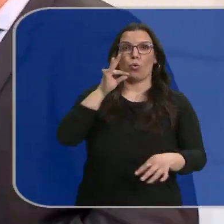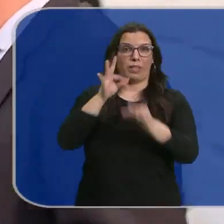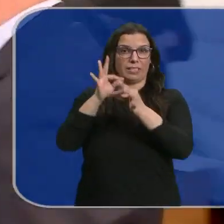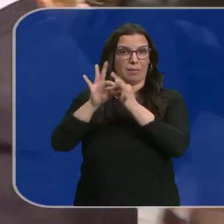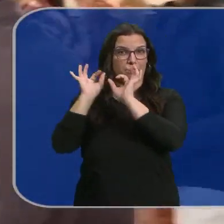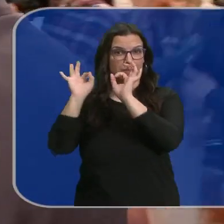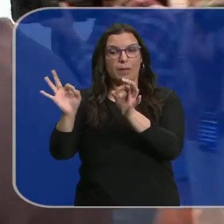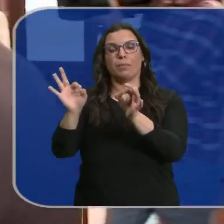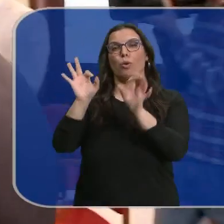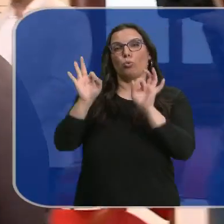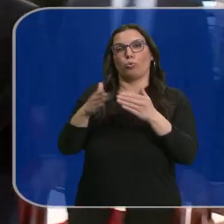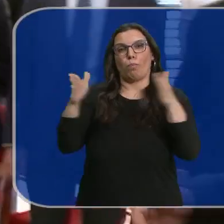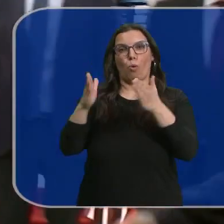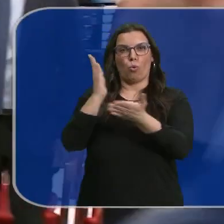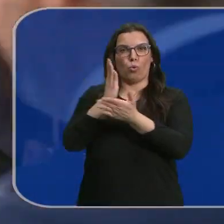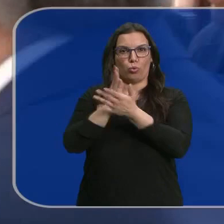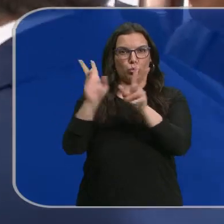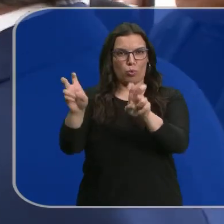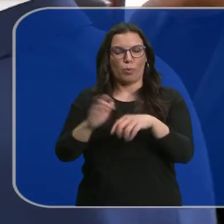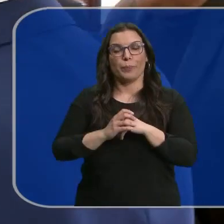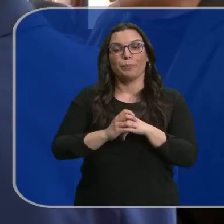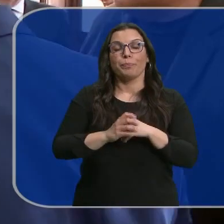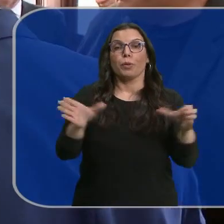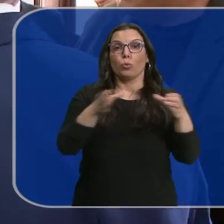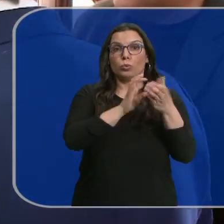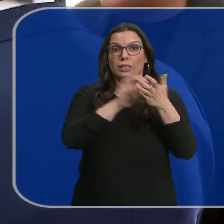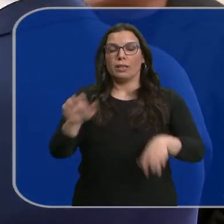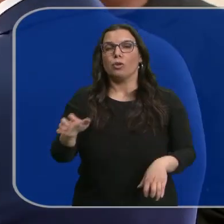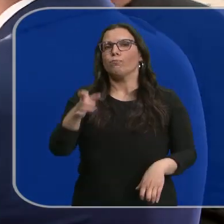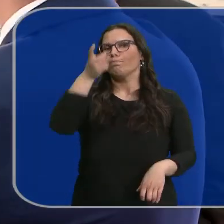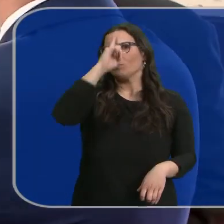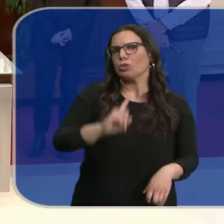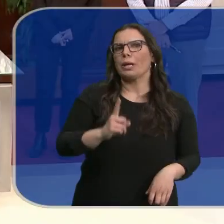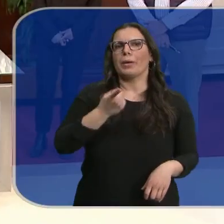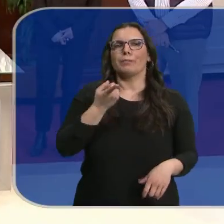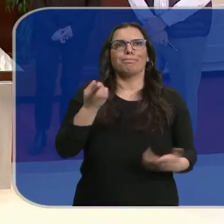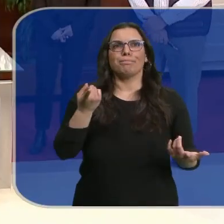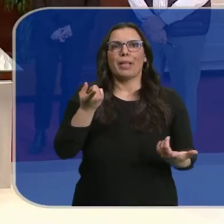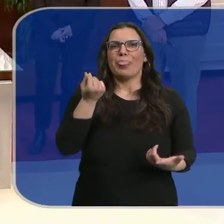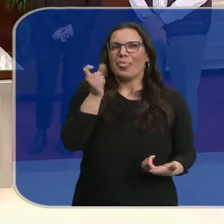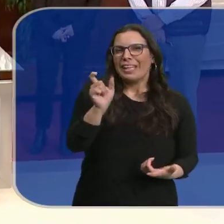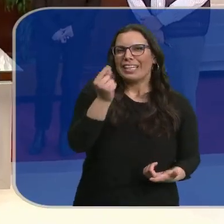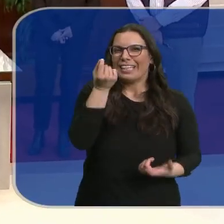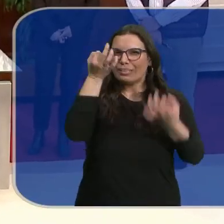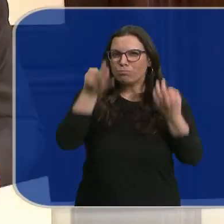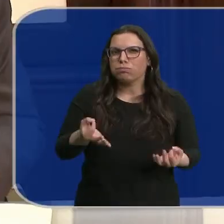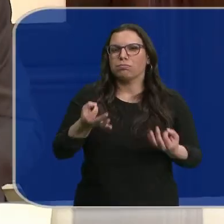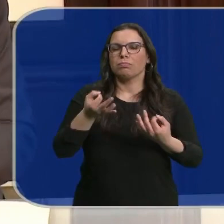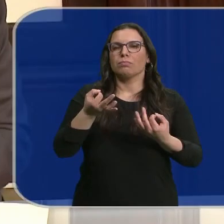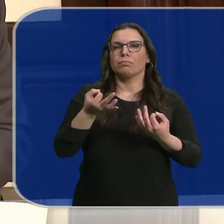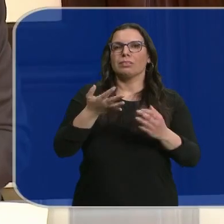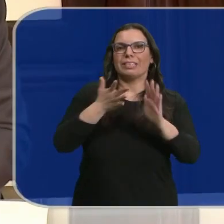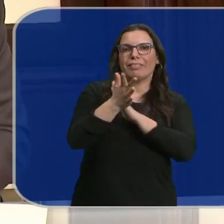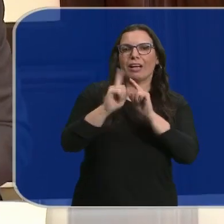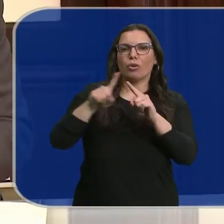septiembre con el inicio del curso escolar. La Junta no ha sabido cuantificar cuánto dinero va a suponer para las